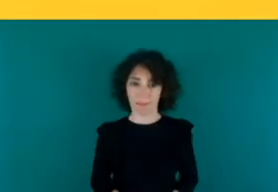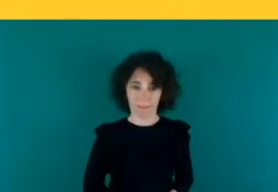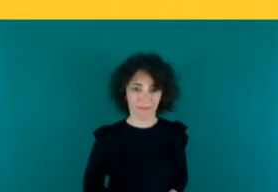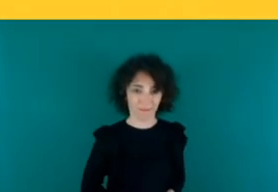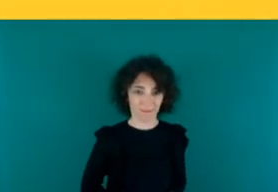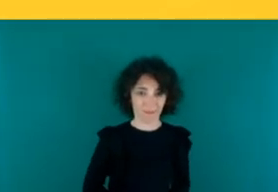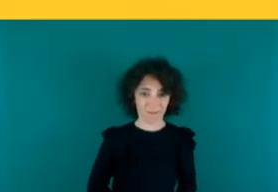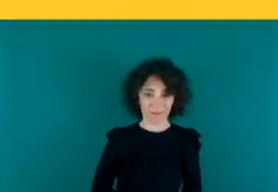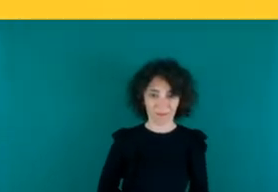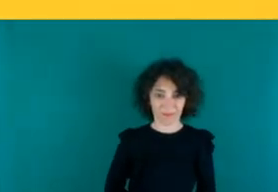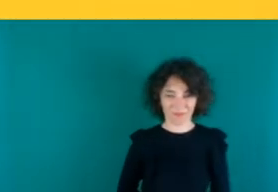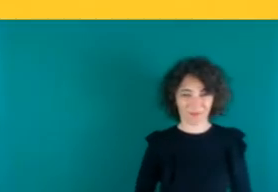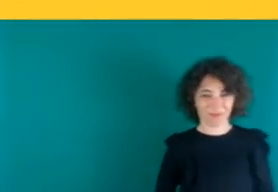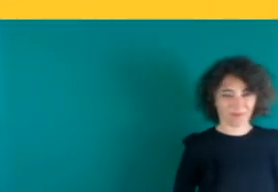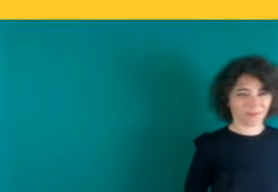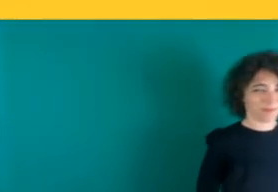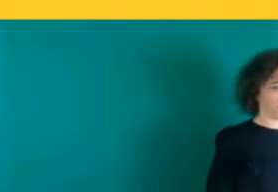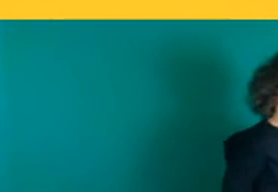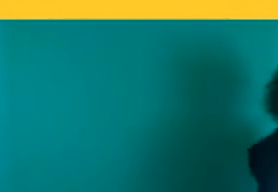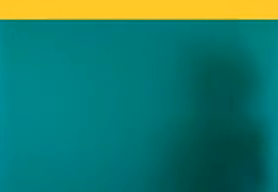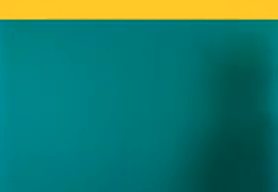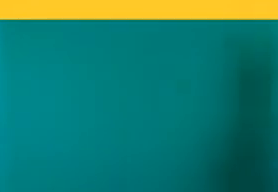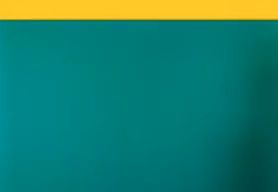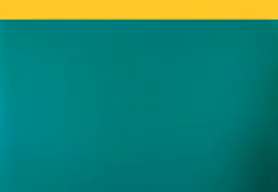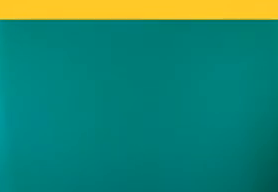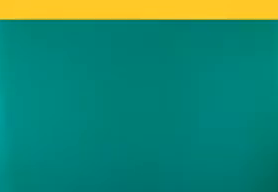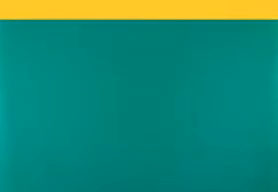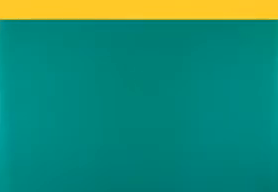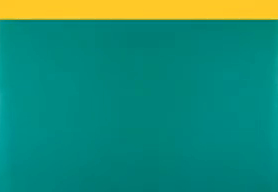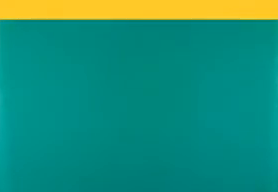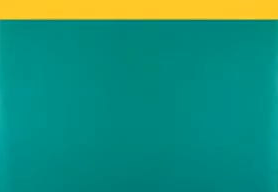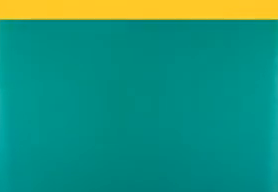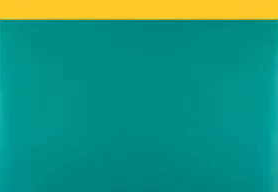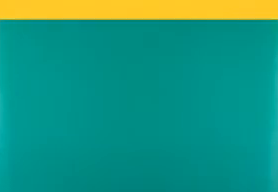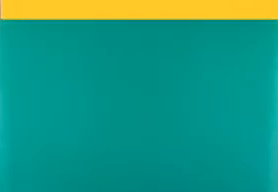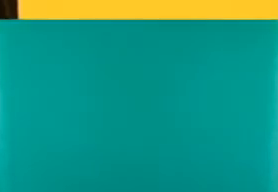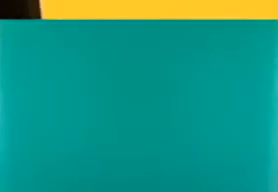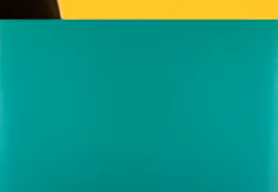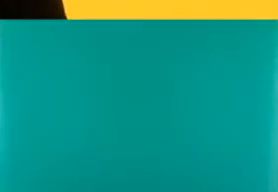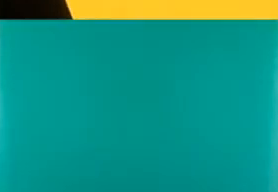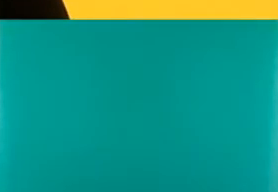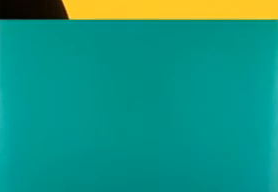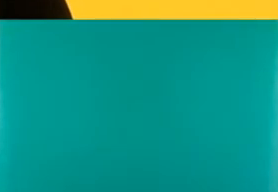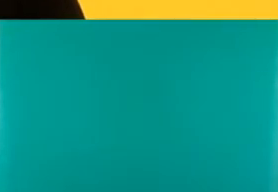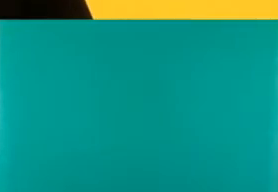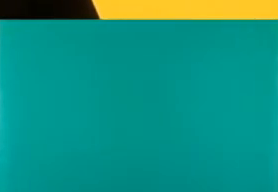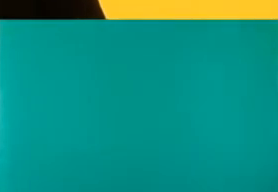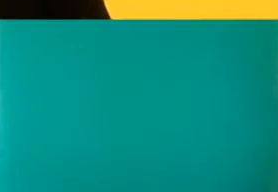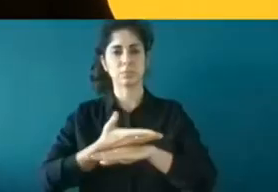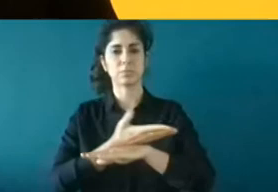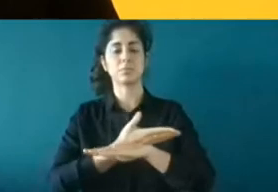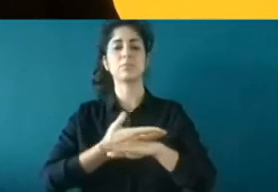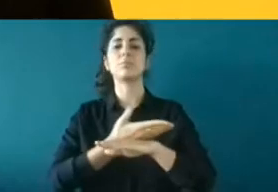Miren lo que dijo el gobierno cuando denegó solicitudes para personas